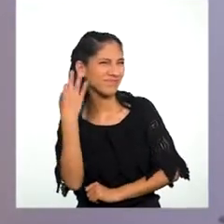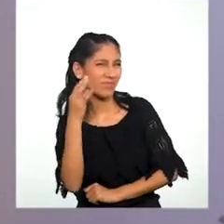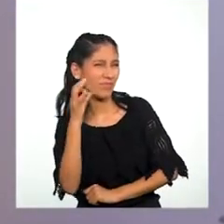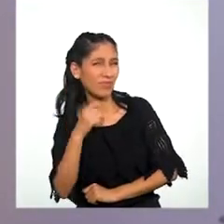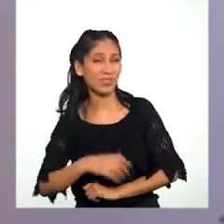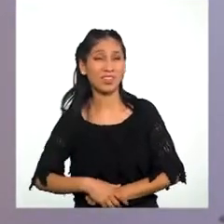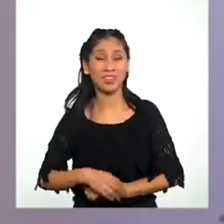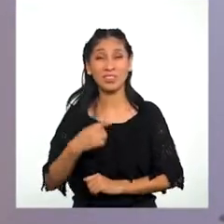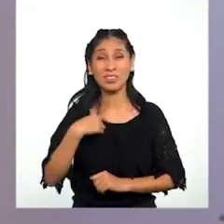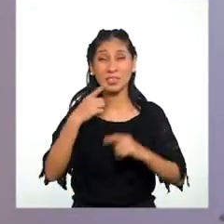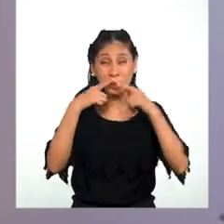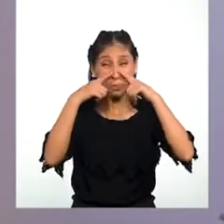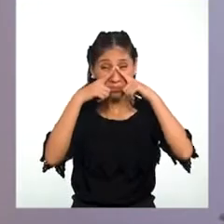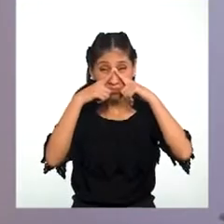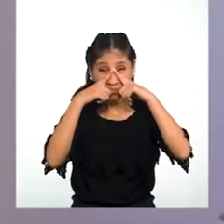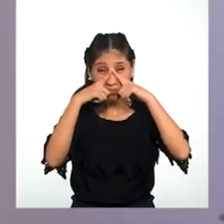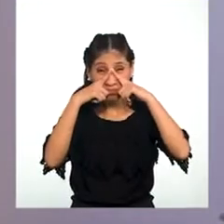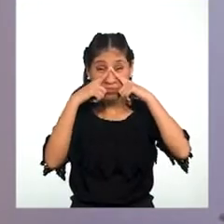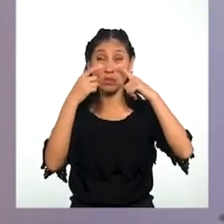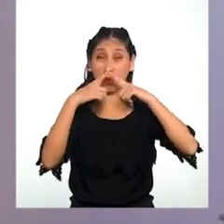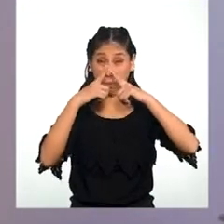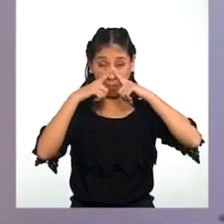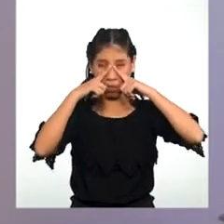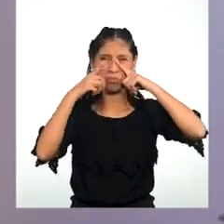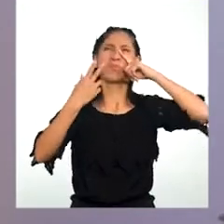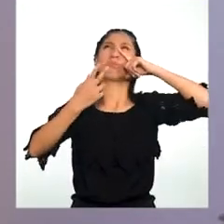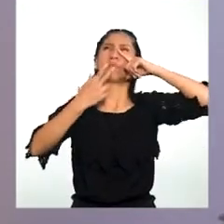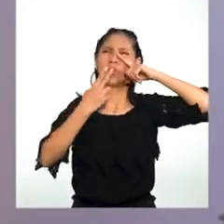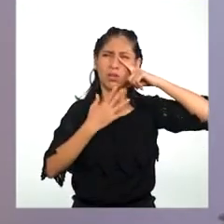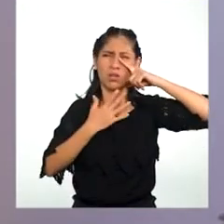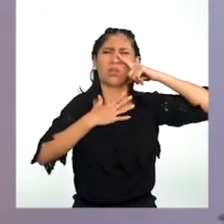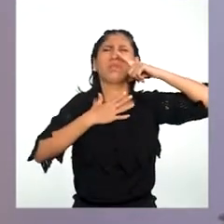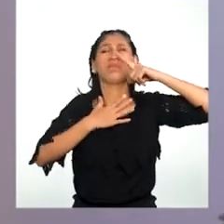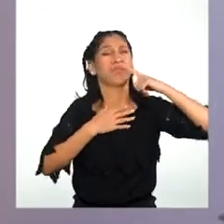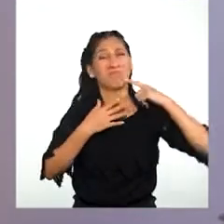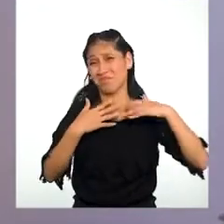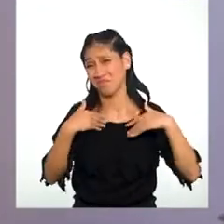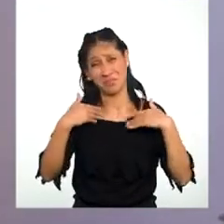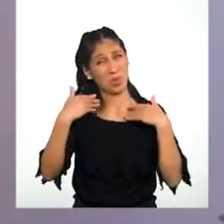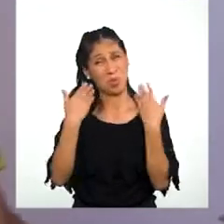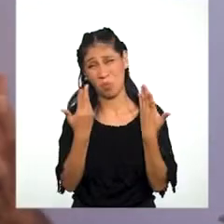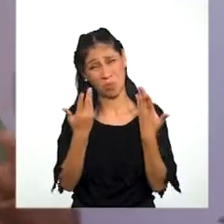que la mascarilla No me permite respirar bien Cuando me cubre la nariz